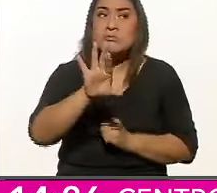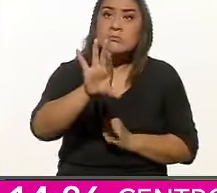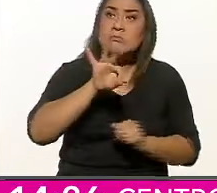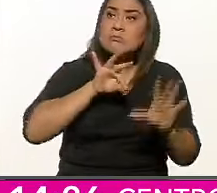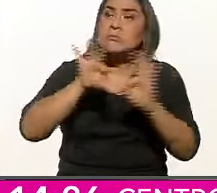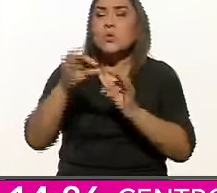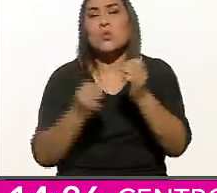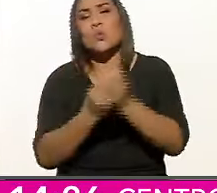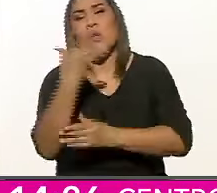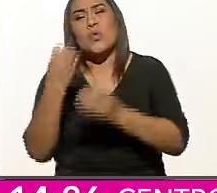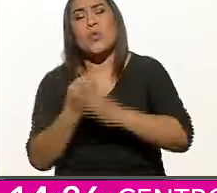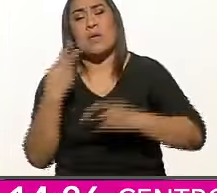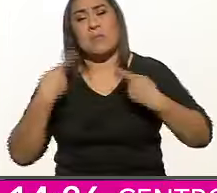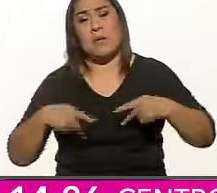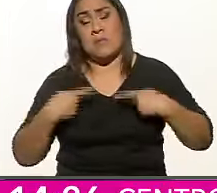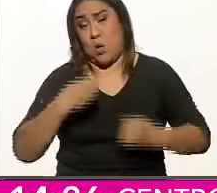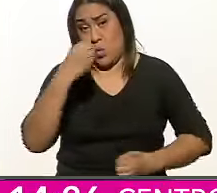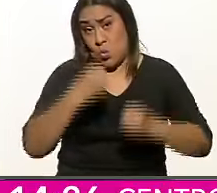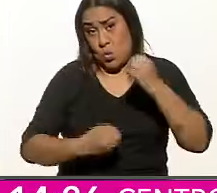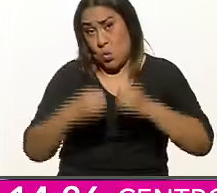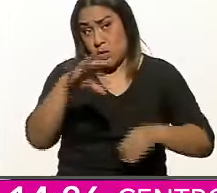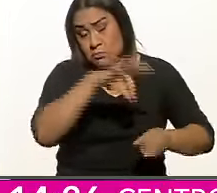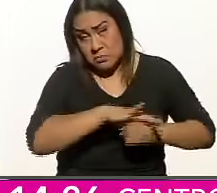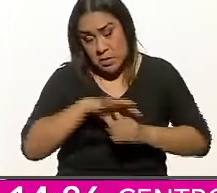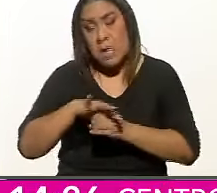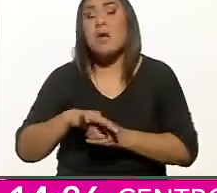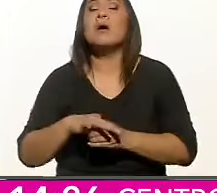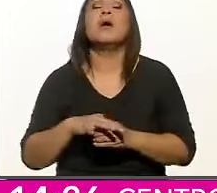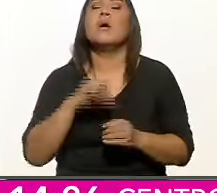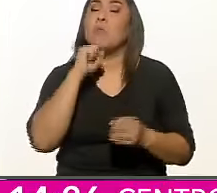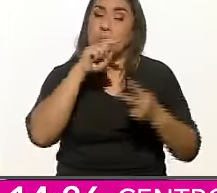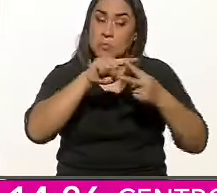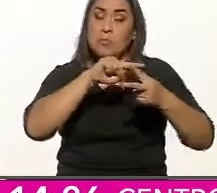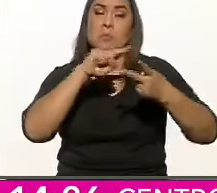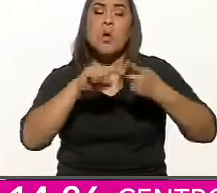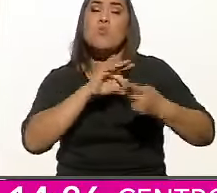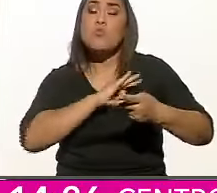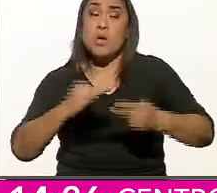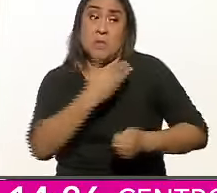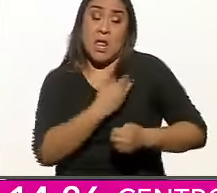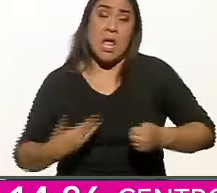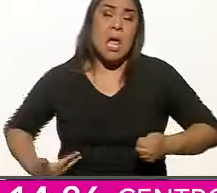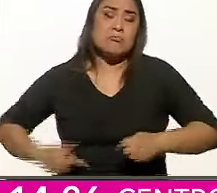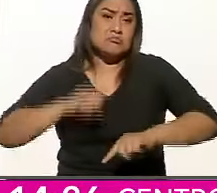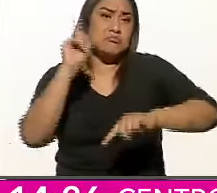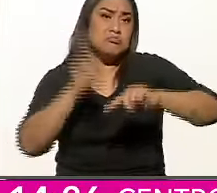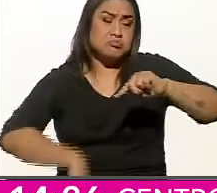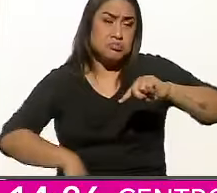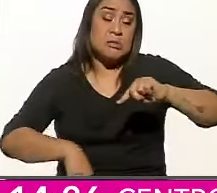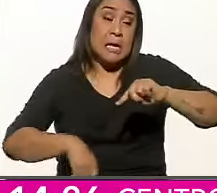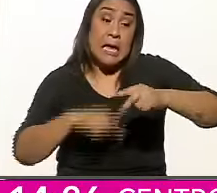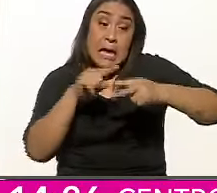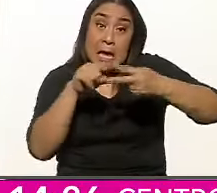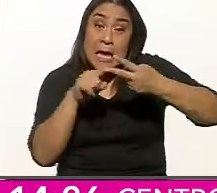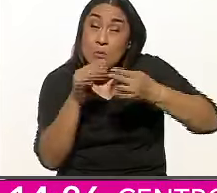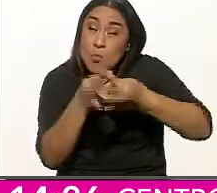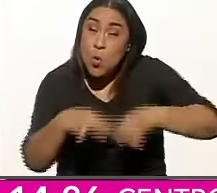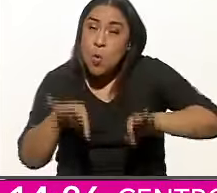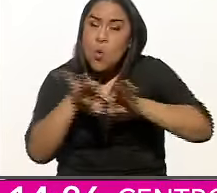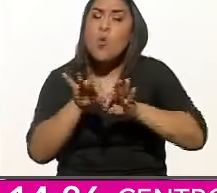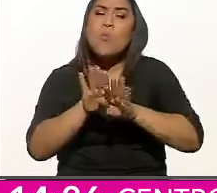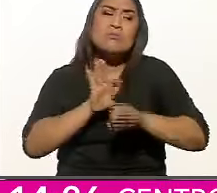juzgadoras pone, junto con la revocación de mandato, a nuestro país a la vanguardia de las